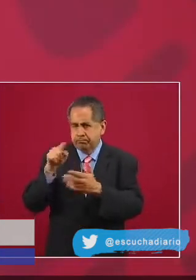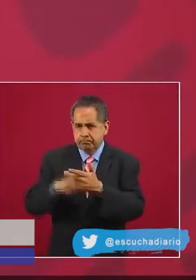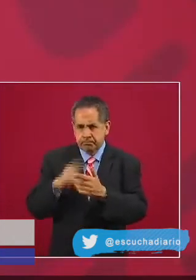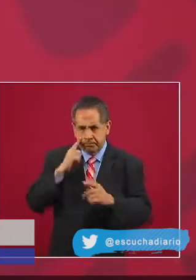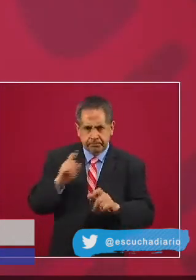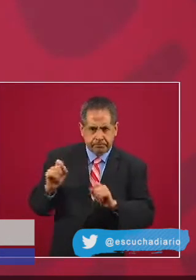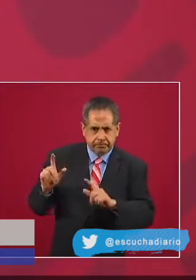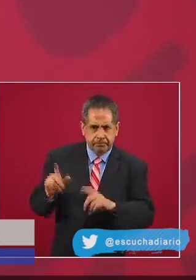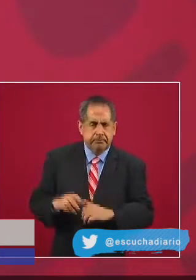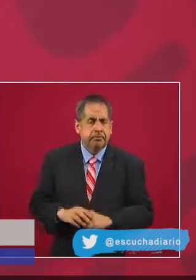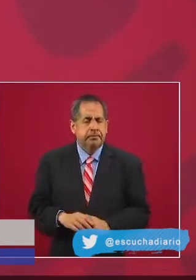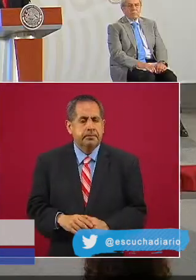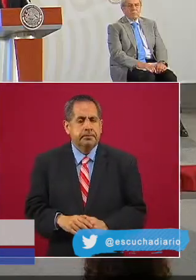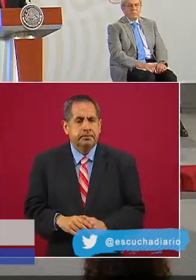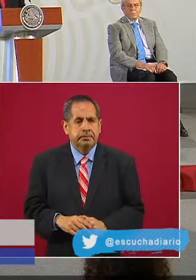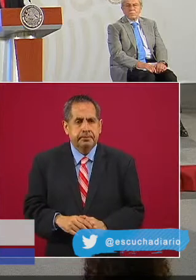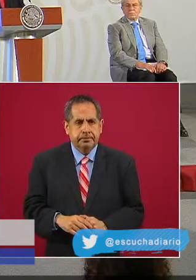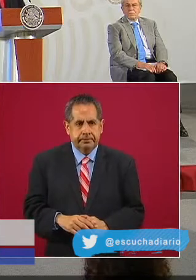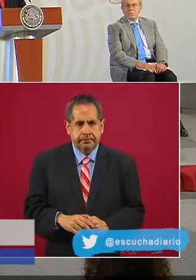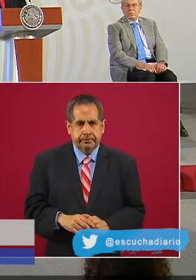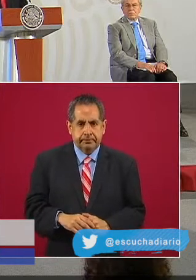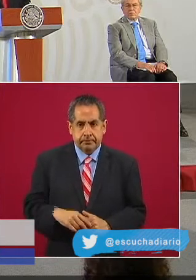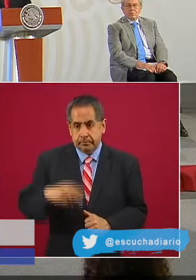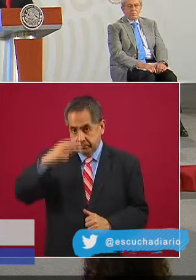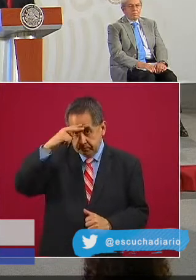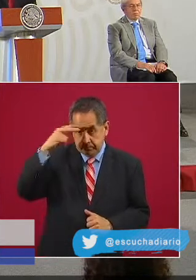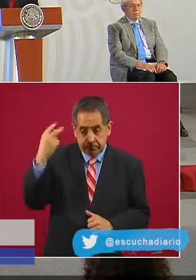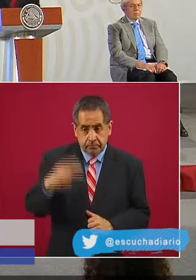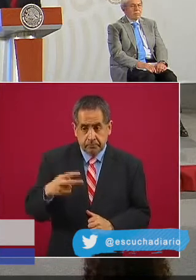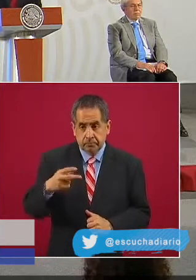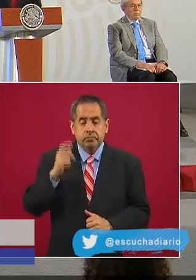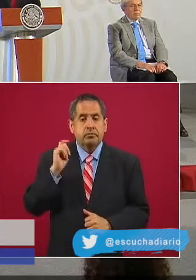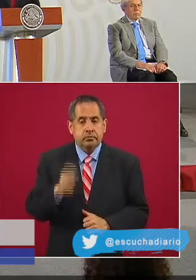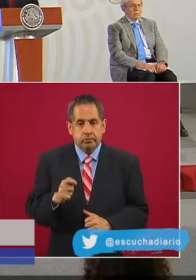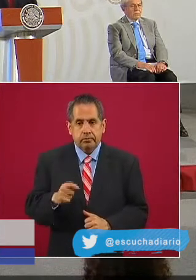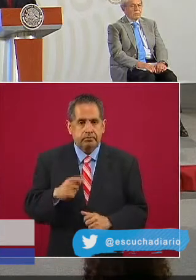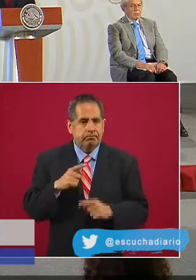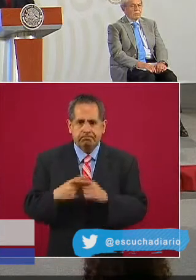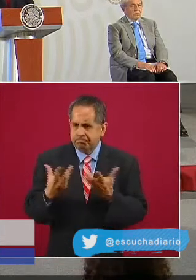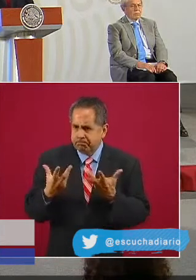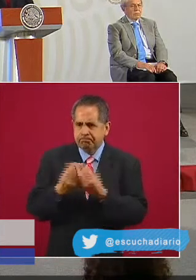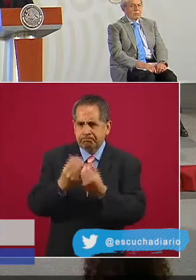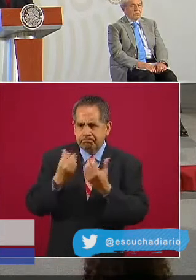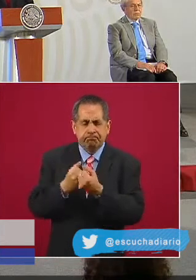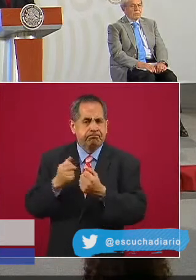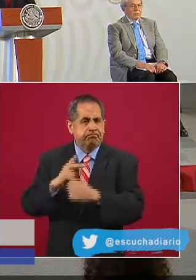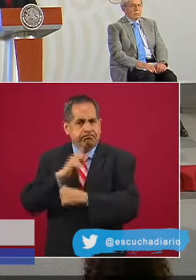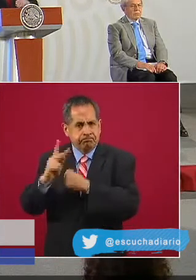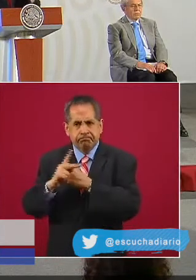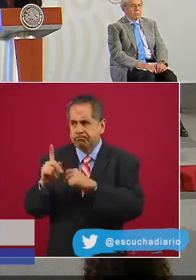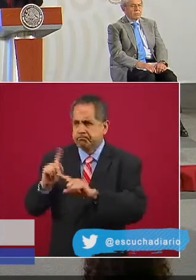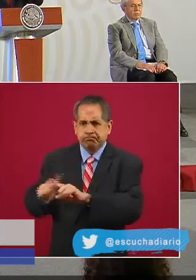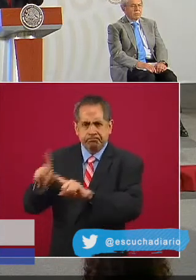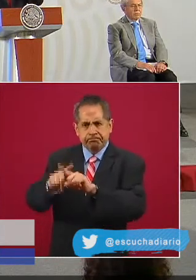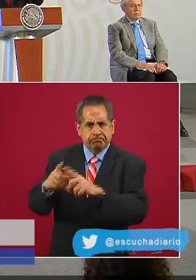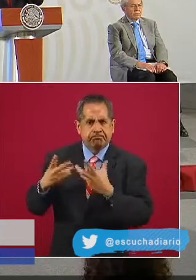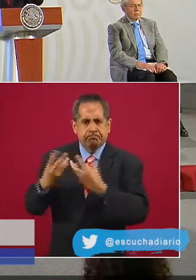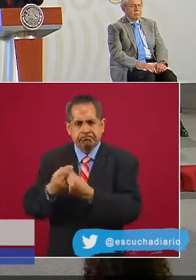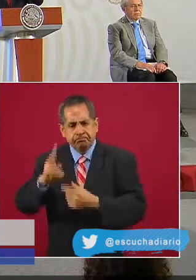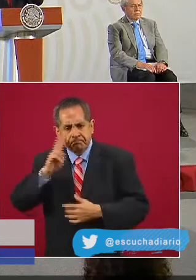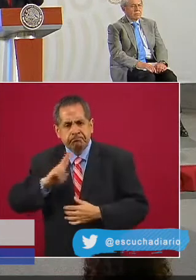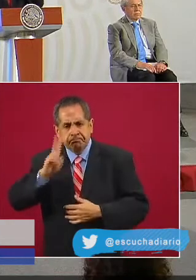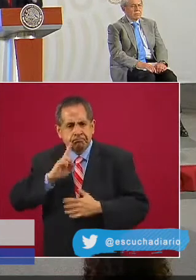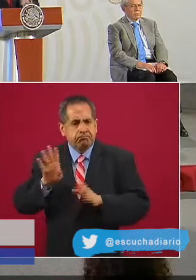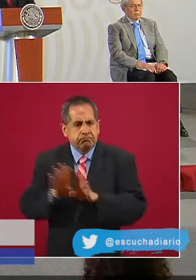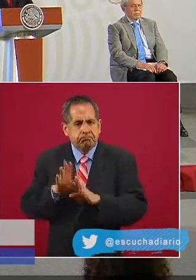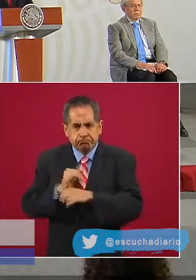Finalmente el presidente comenta que estará de gira desde el próximo viernes en Oaxaca Por lo que saldrá este jueves por la tarde para el aceleramiento del